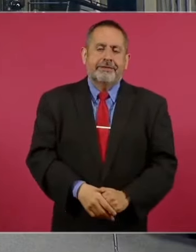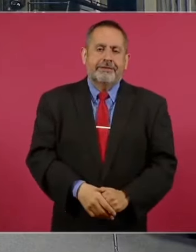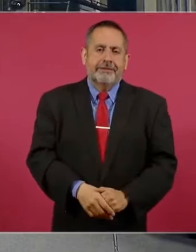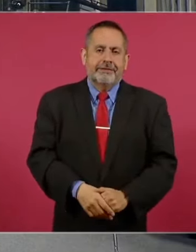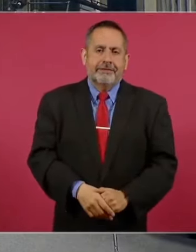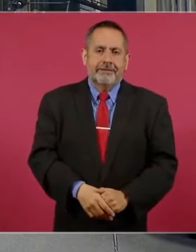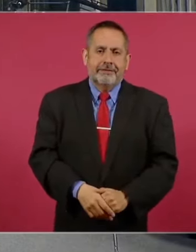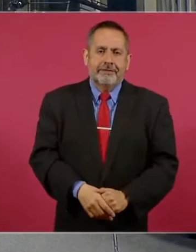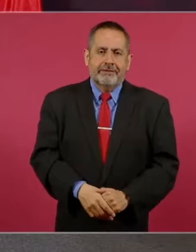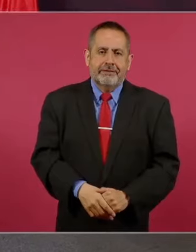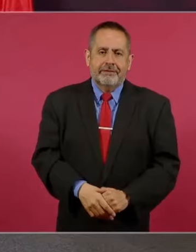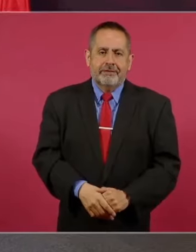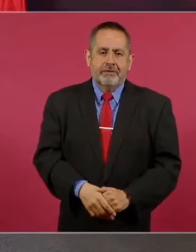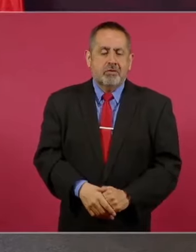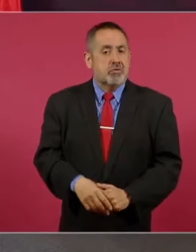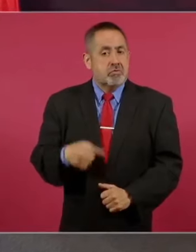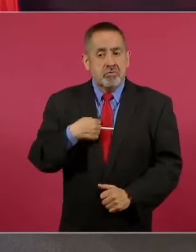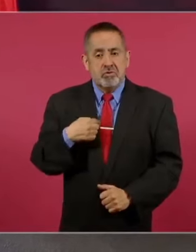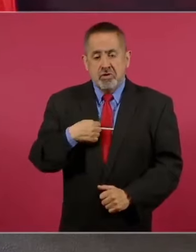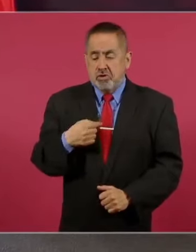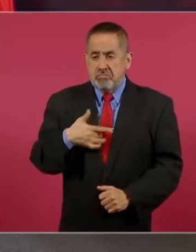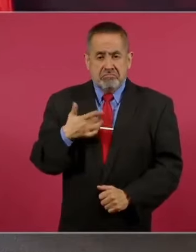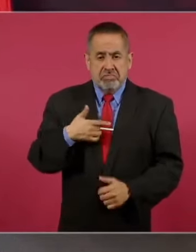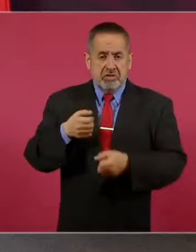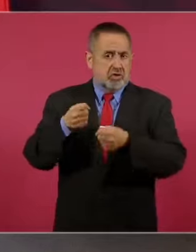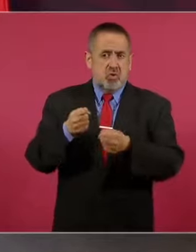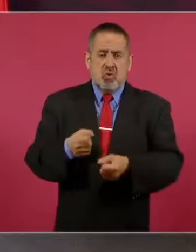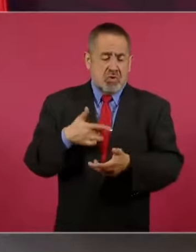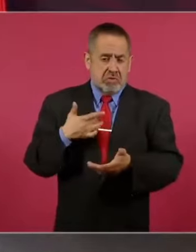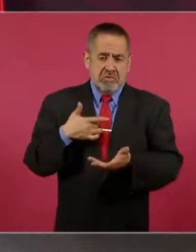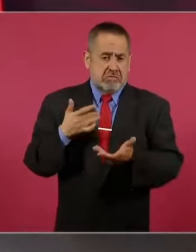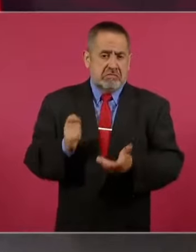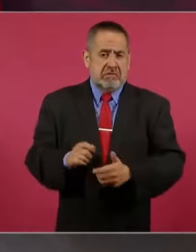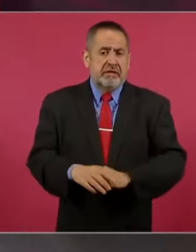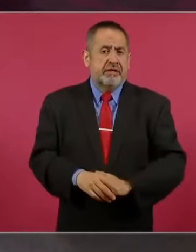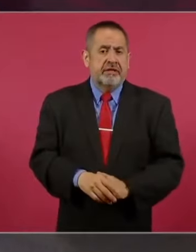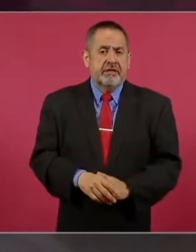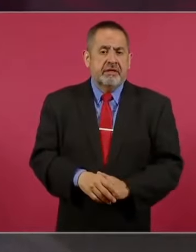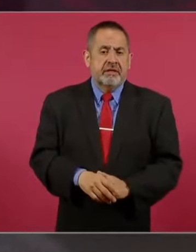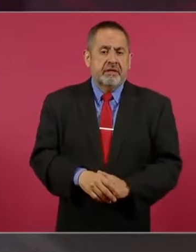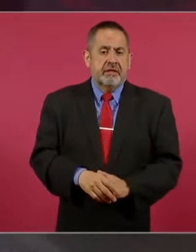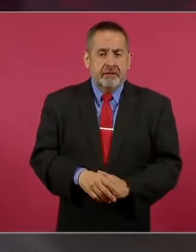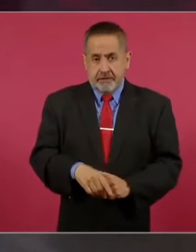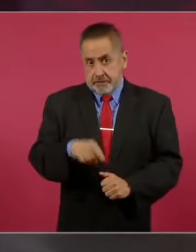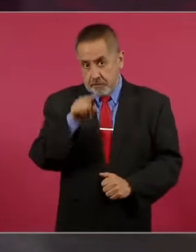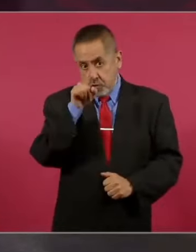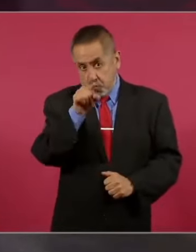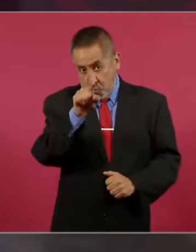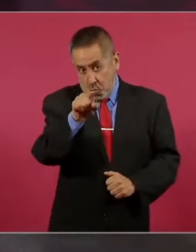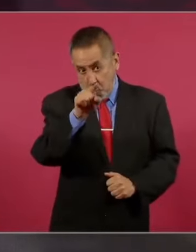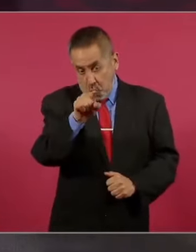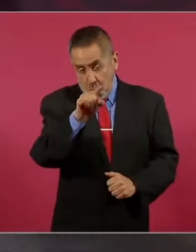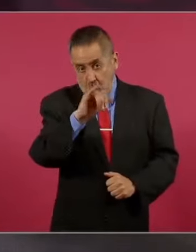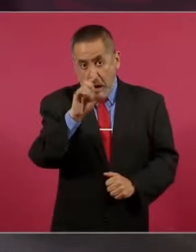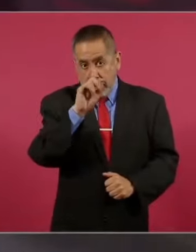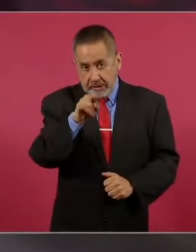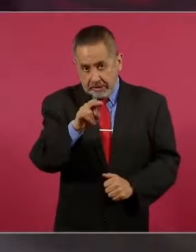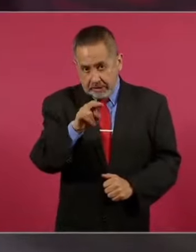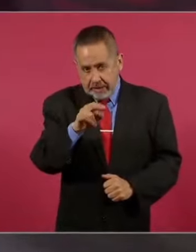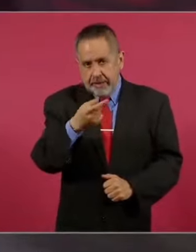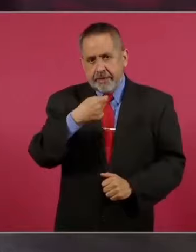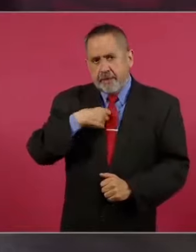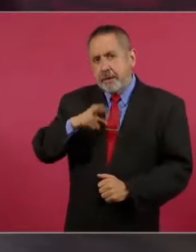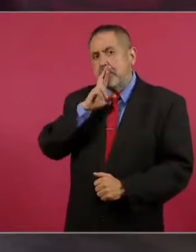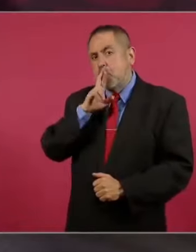Y yo estoy seguro que vas a responder